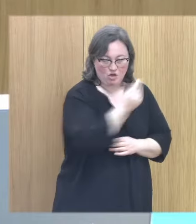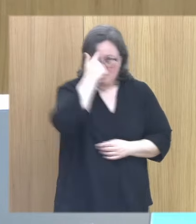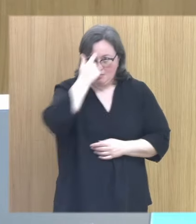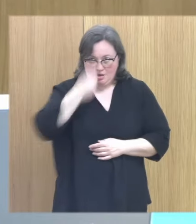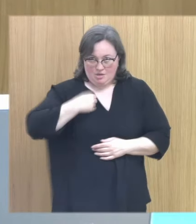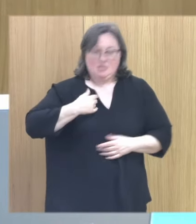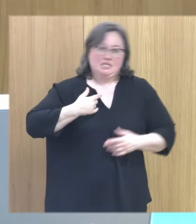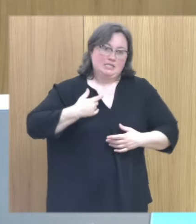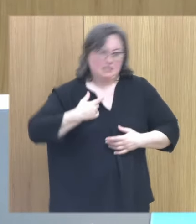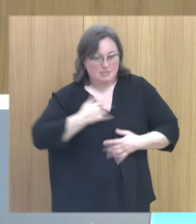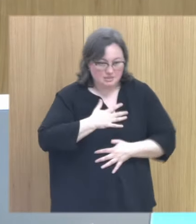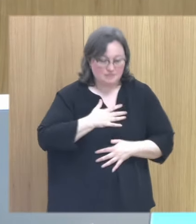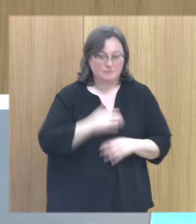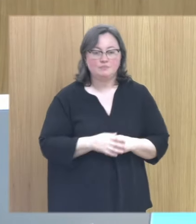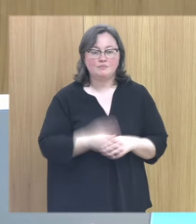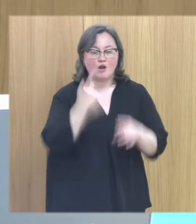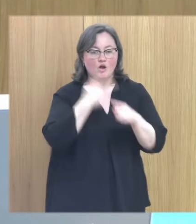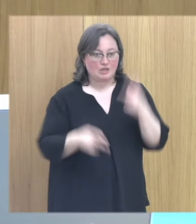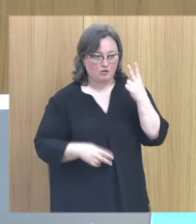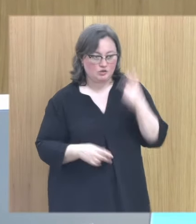removido vale dos cosas uno